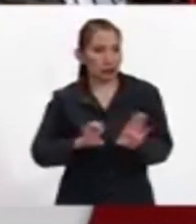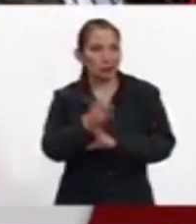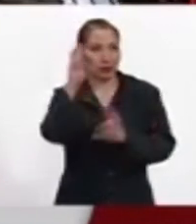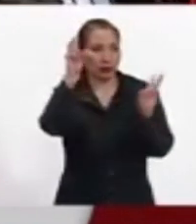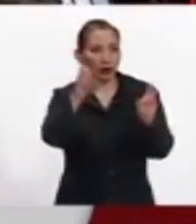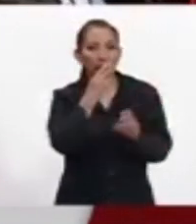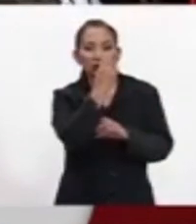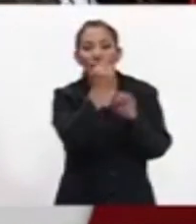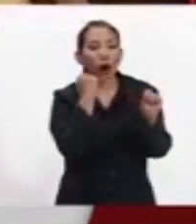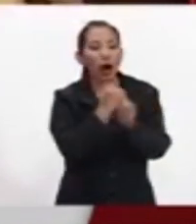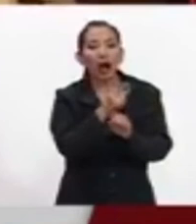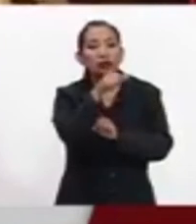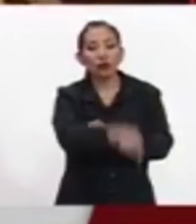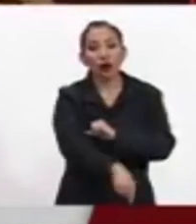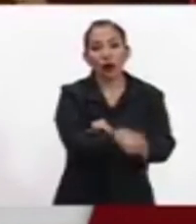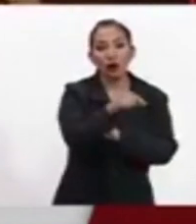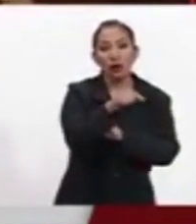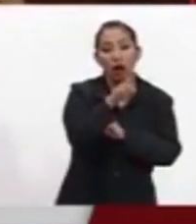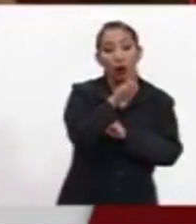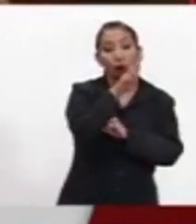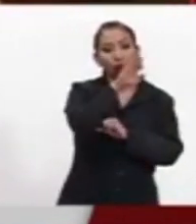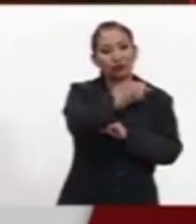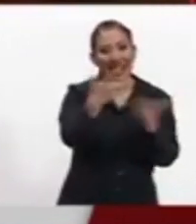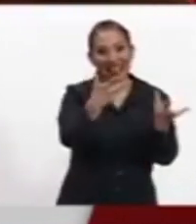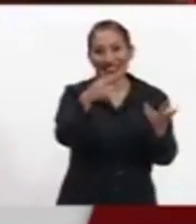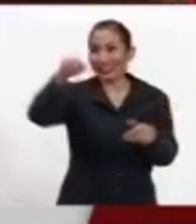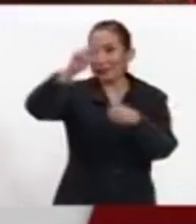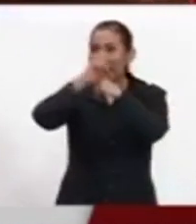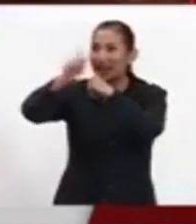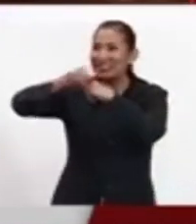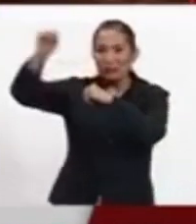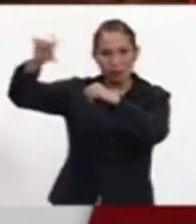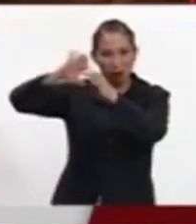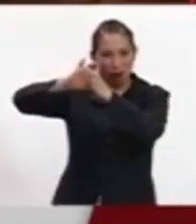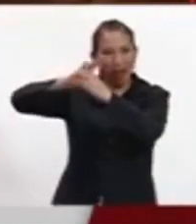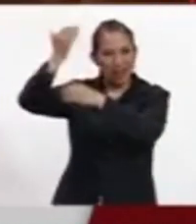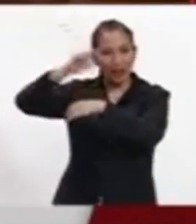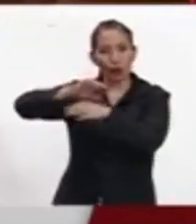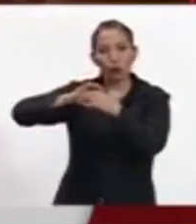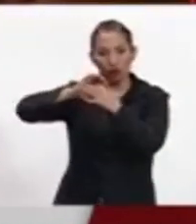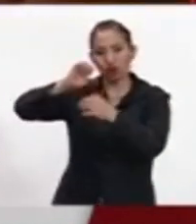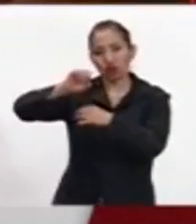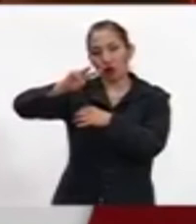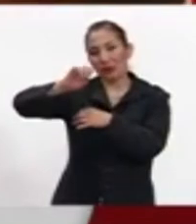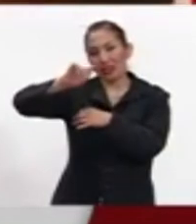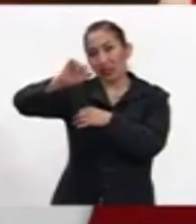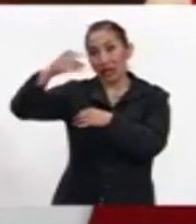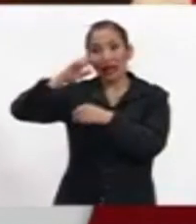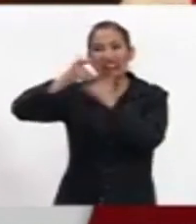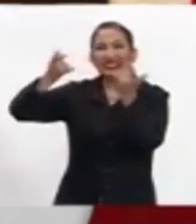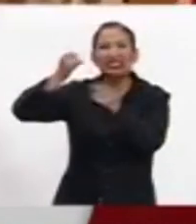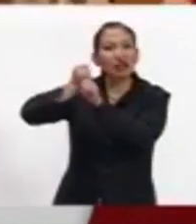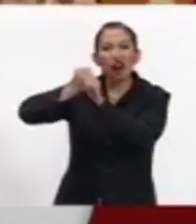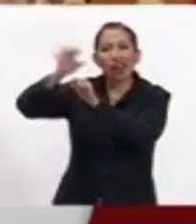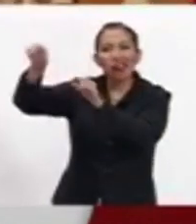ejemplo, 25 años sin la URSS, que está realizado en México y en los países que fueron parte de la Unión Soviética, lo cual es interesante, es un